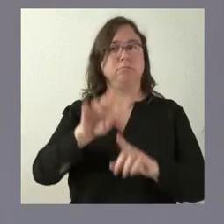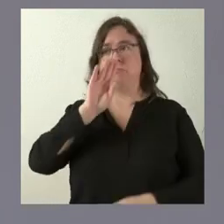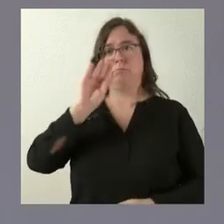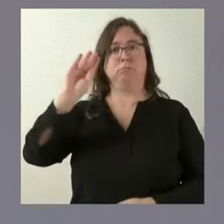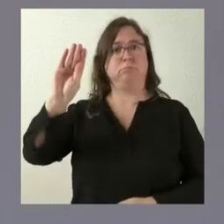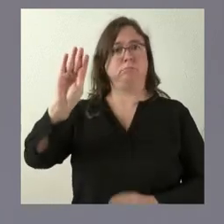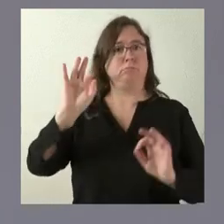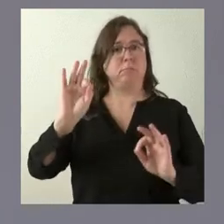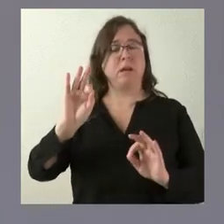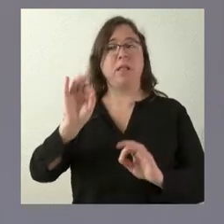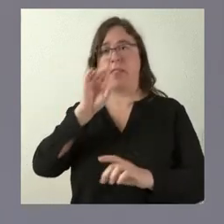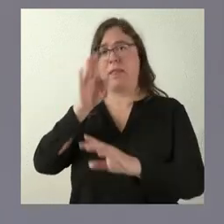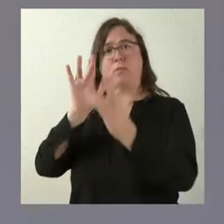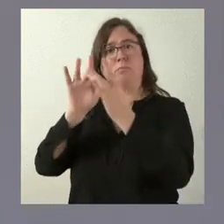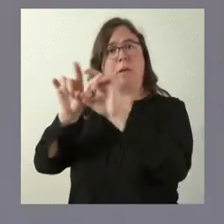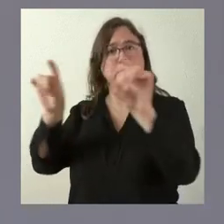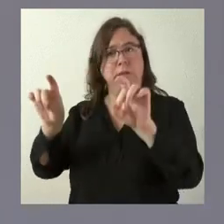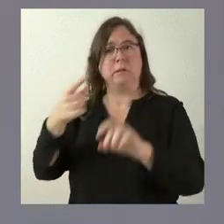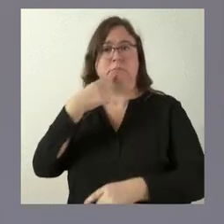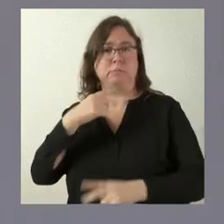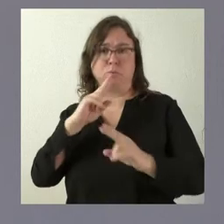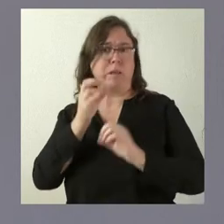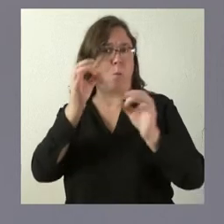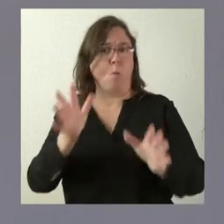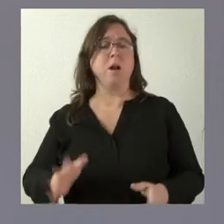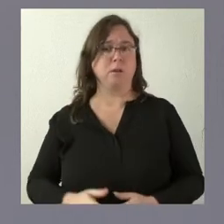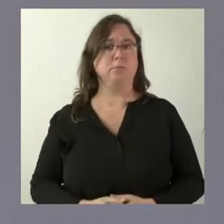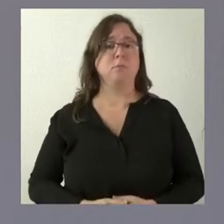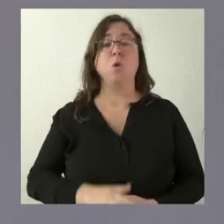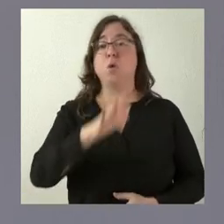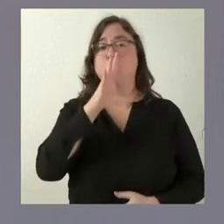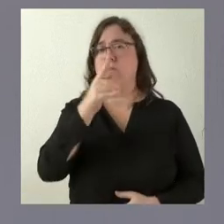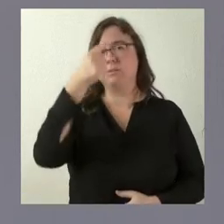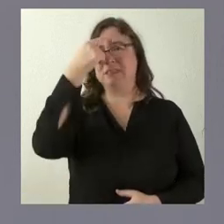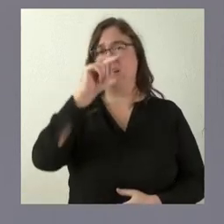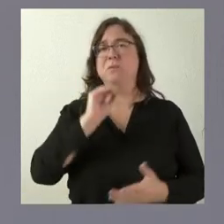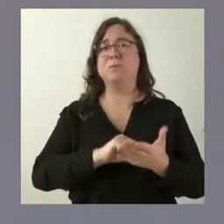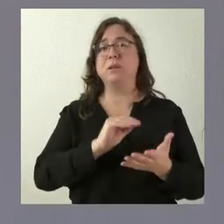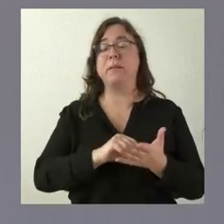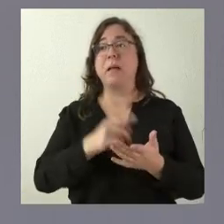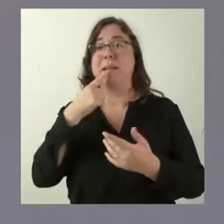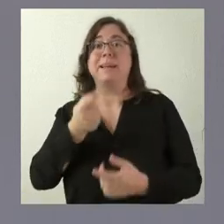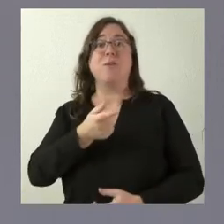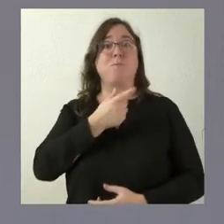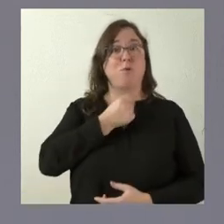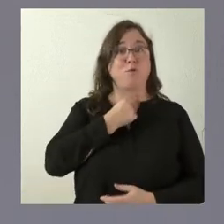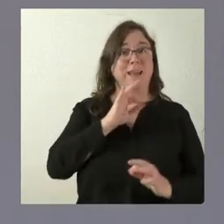a fuentes de la misma para que les puedan informar sobre esta materia, porque saben ustedes que muchas veces a mí lo que me gusta es que las cuestiones empresariales quienes tienen